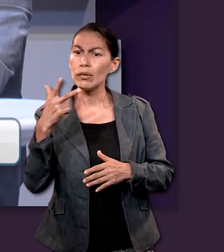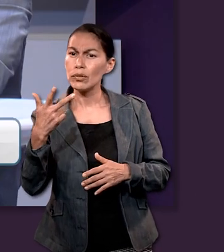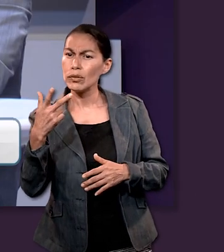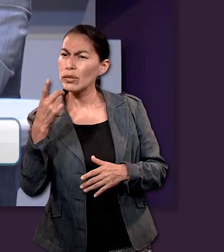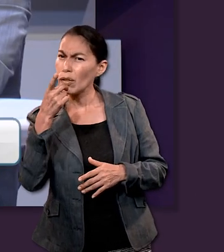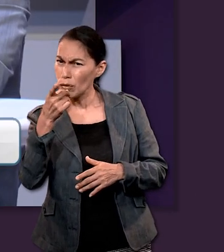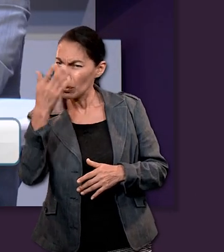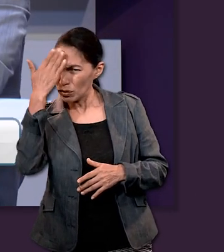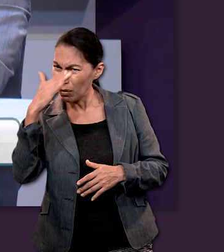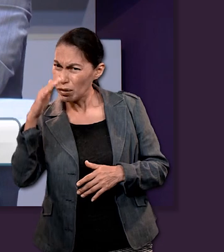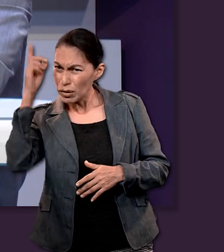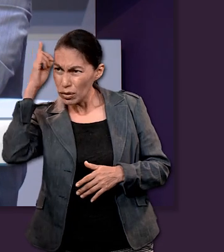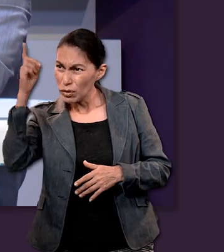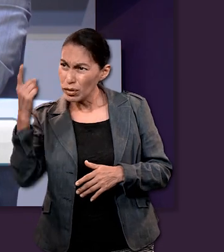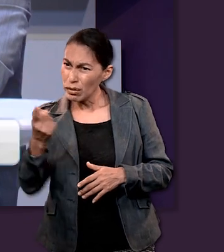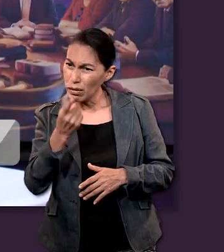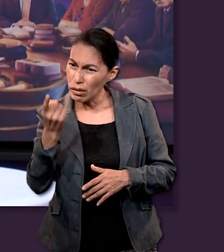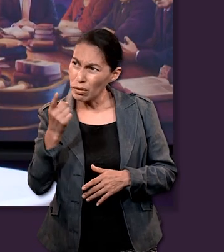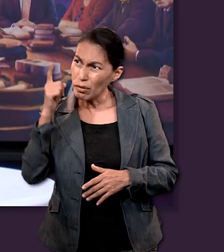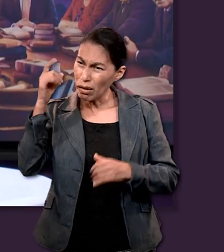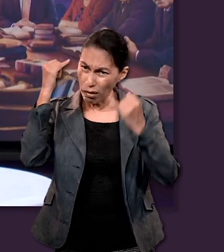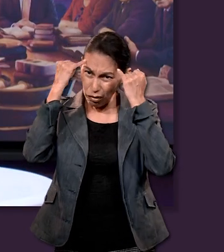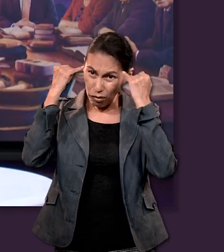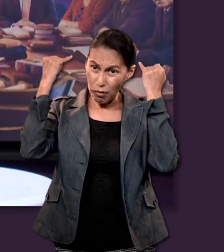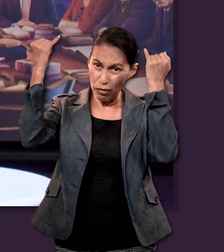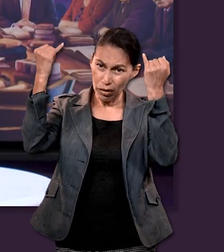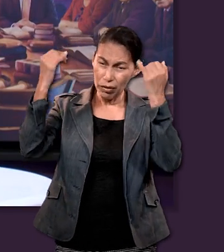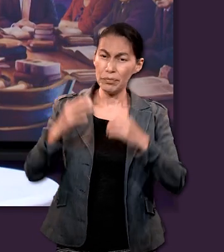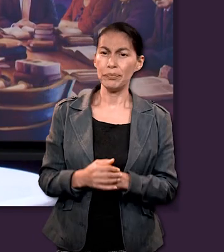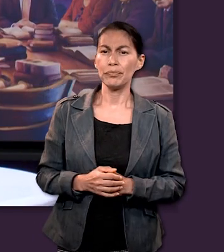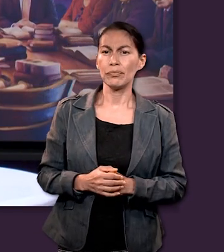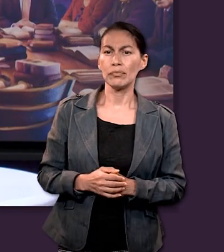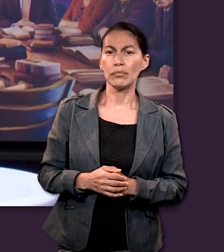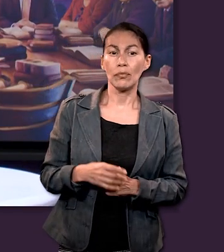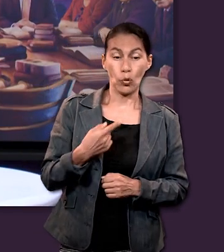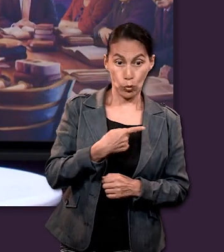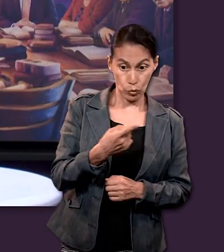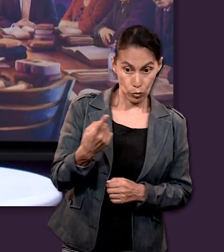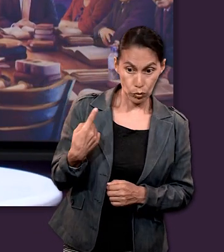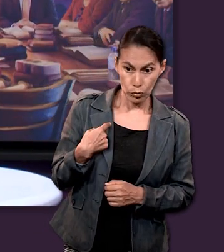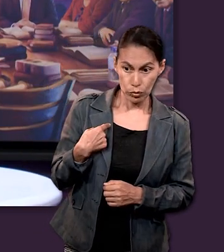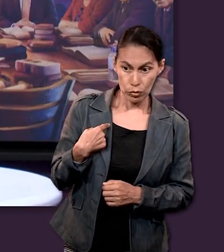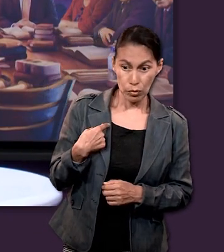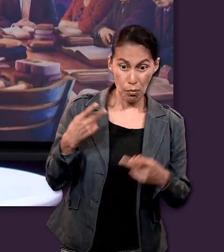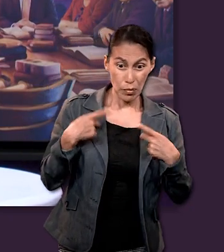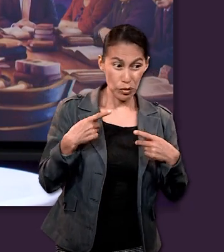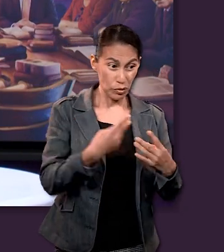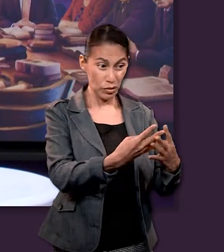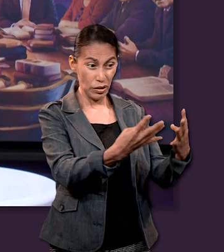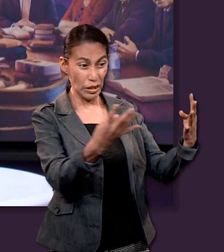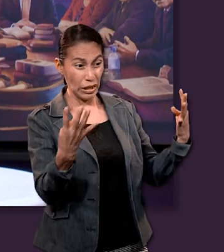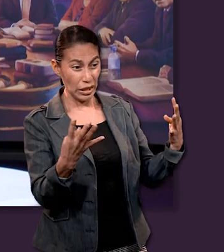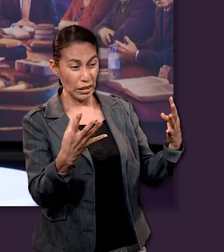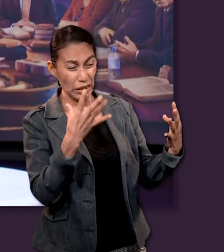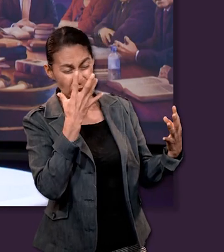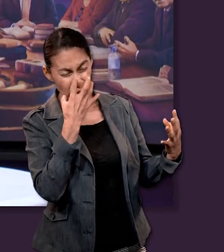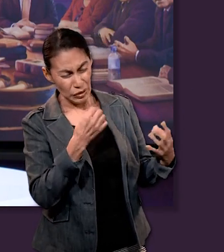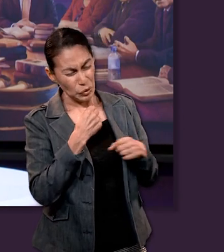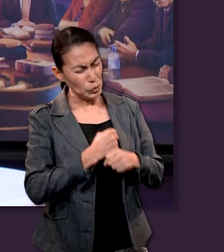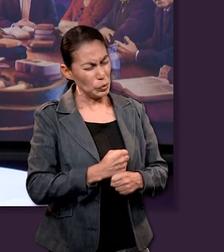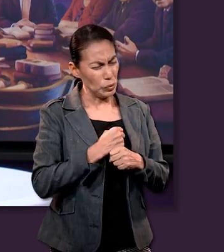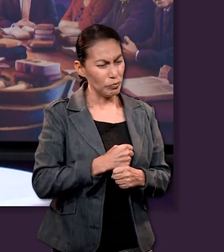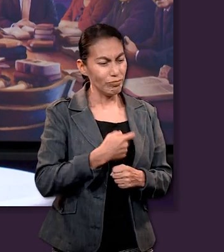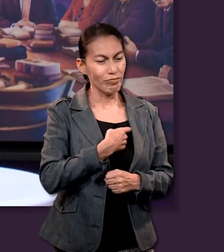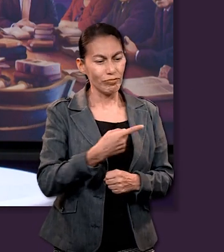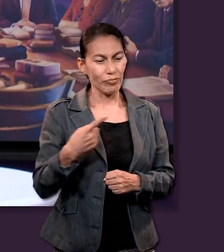eterno es Jehová nosotros podemos acompañar estas personas convertirnos